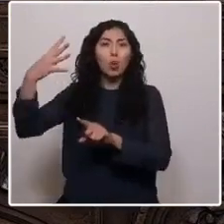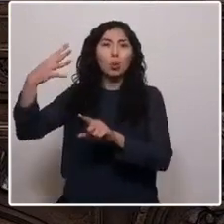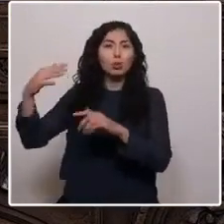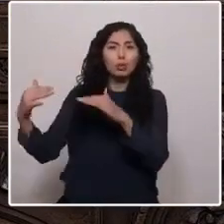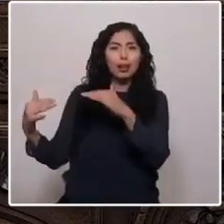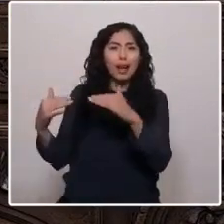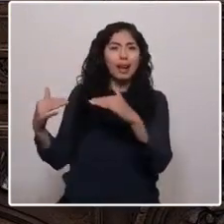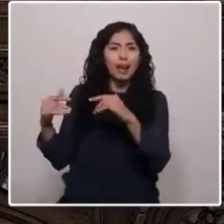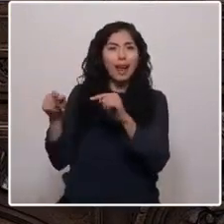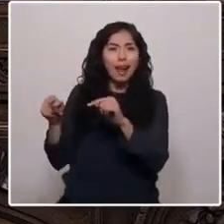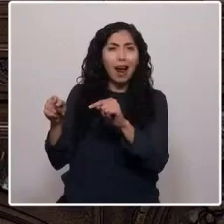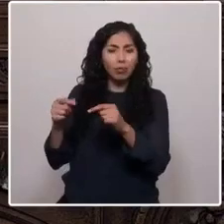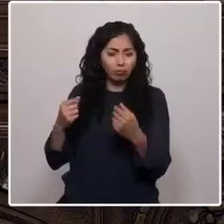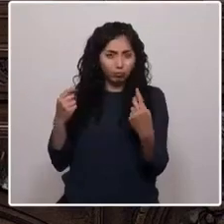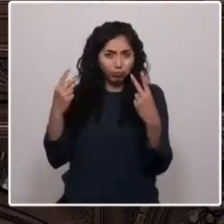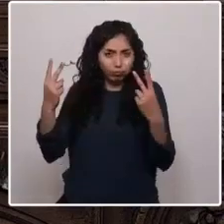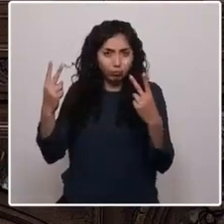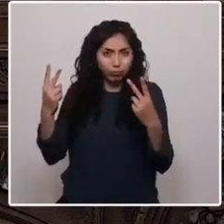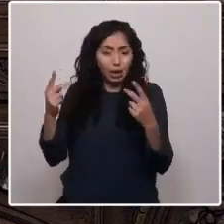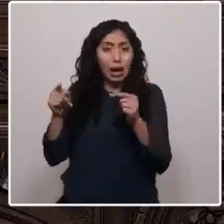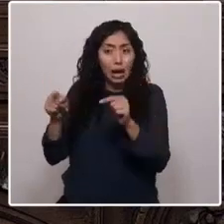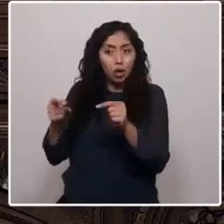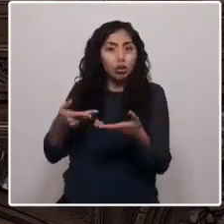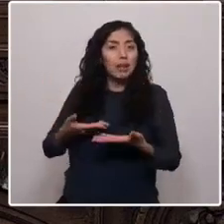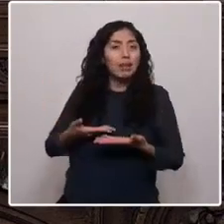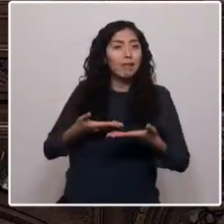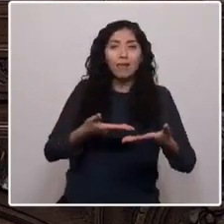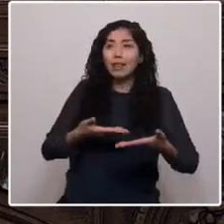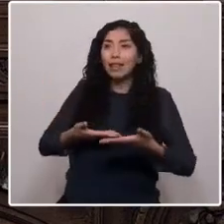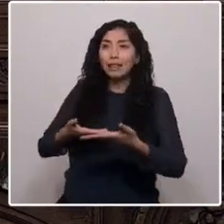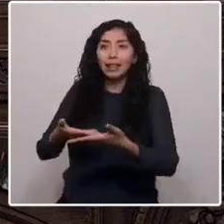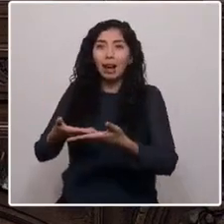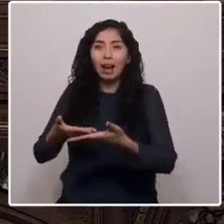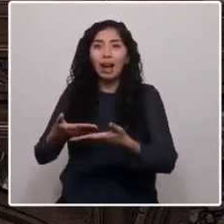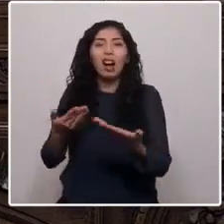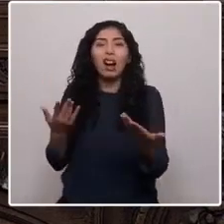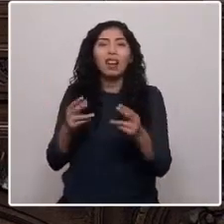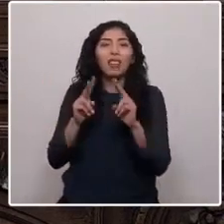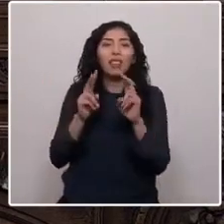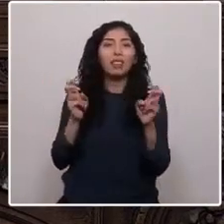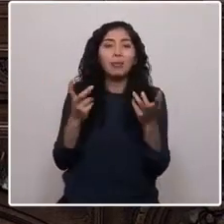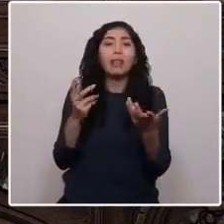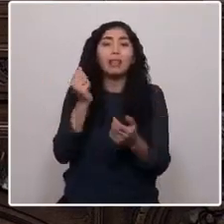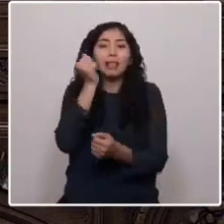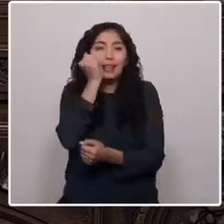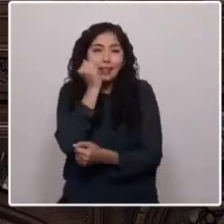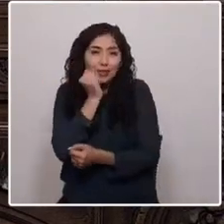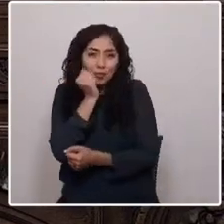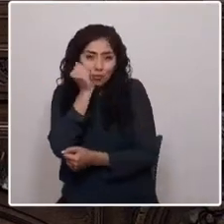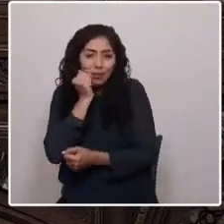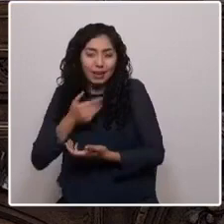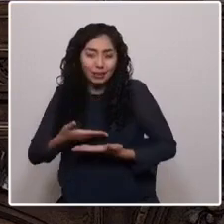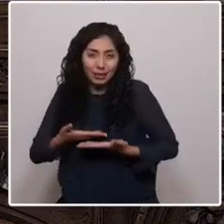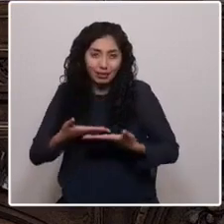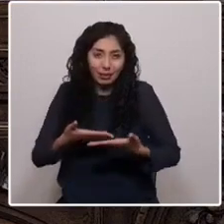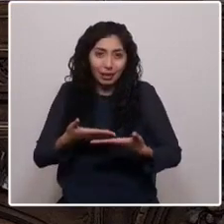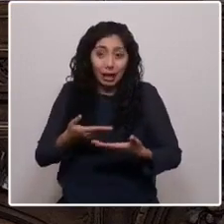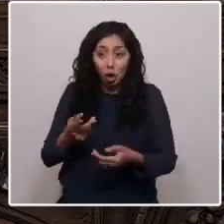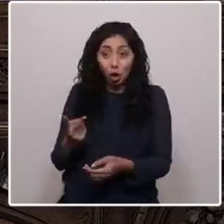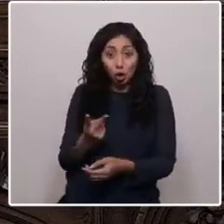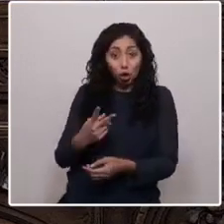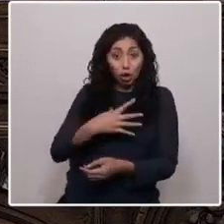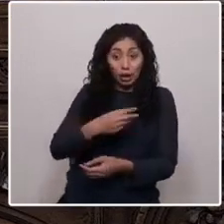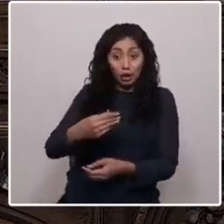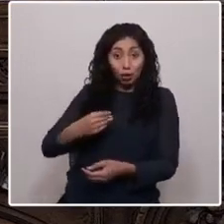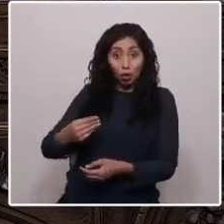le cae la cabeza y nos invita al territorio de la ternura. Ellos me han permitido recordar